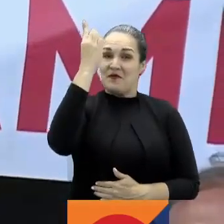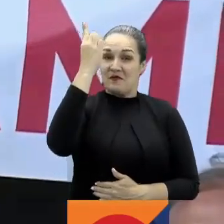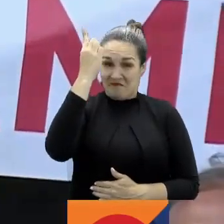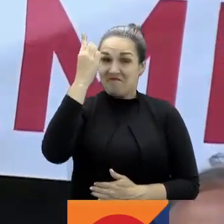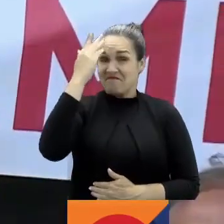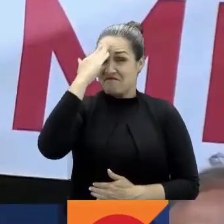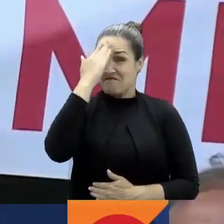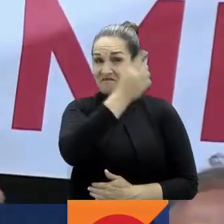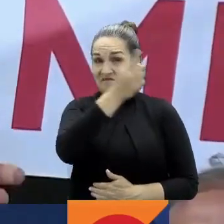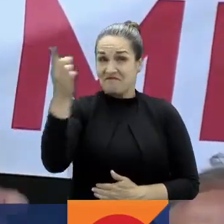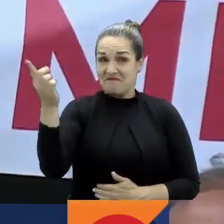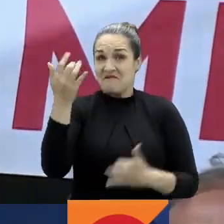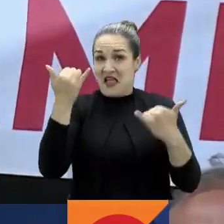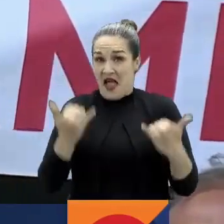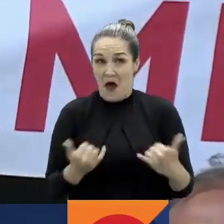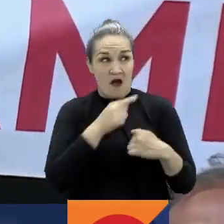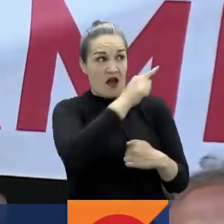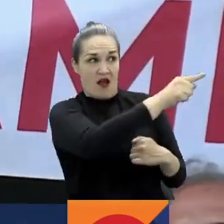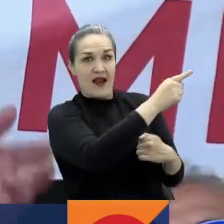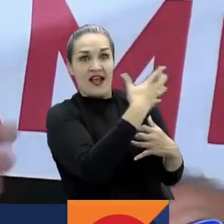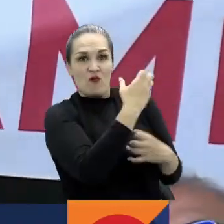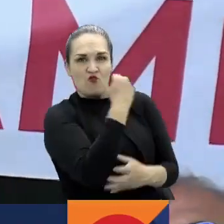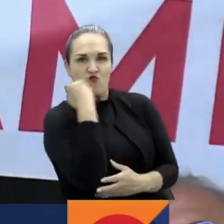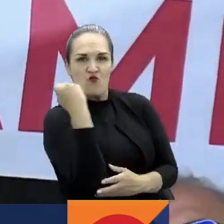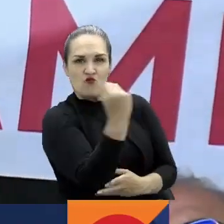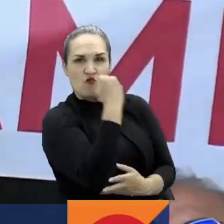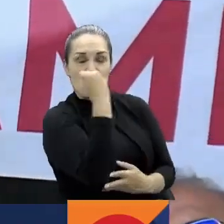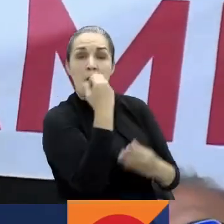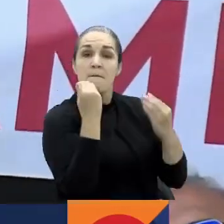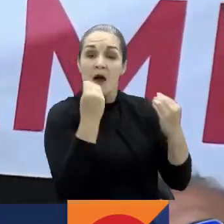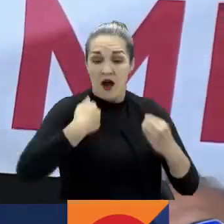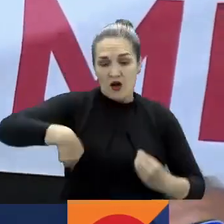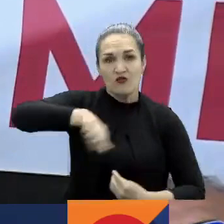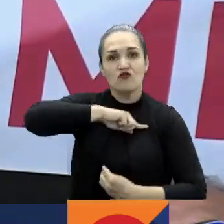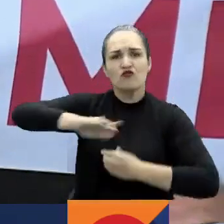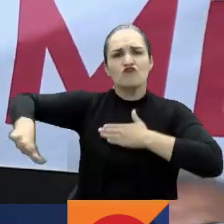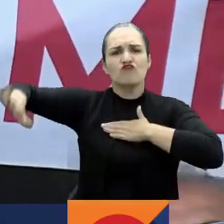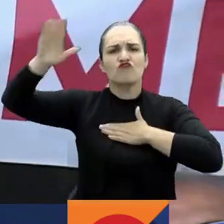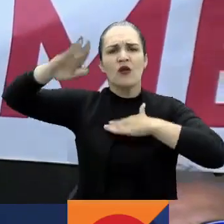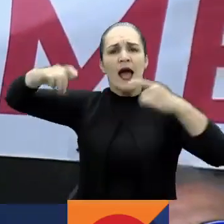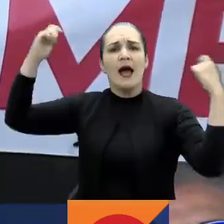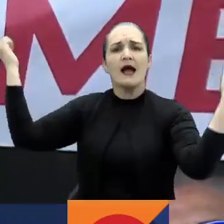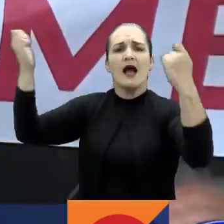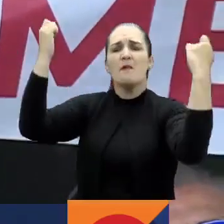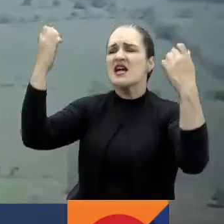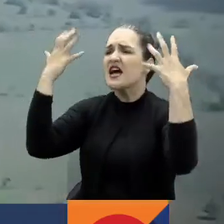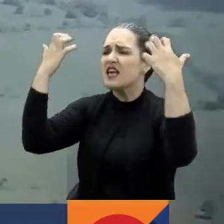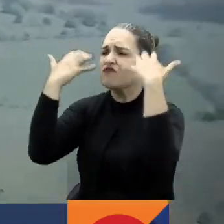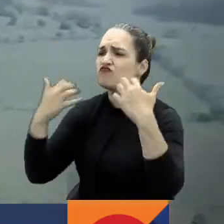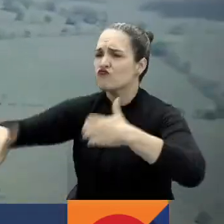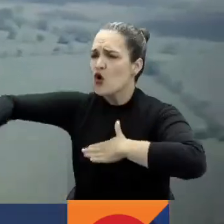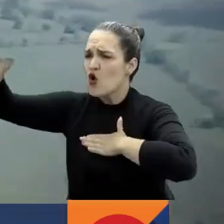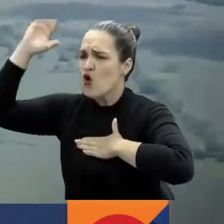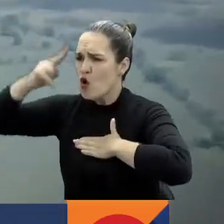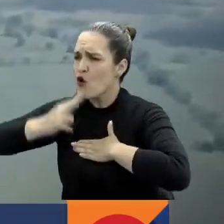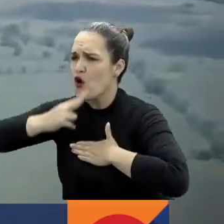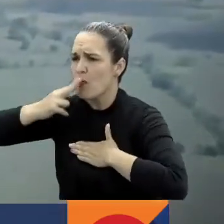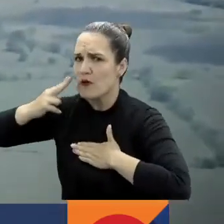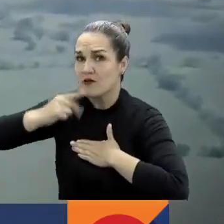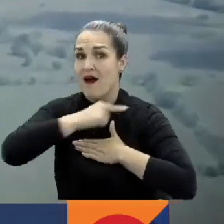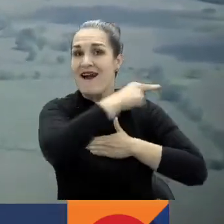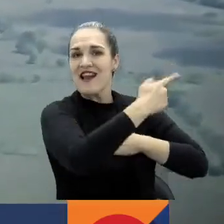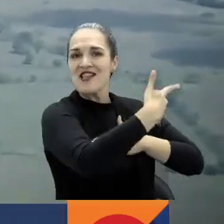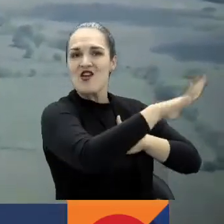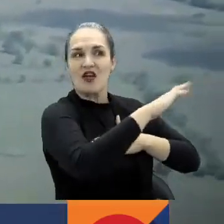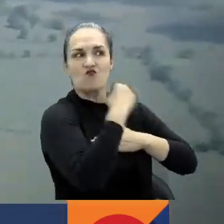que han dado para intentar que no hagamos lo que prometimos en la plaza pública. El mandatario recalcó que